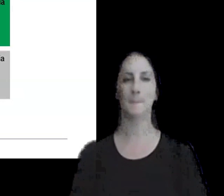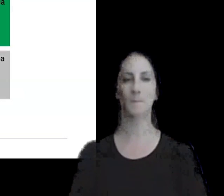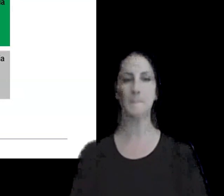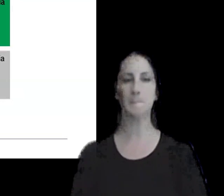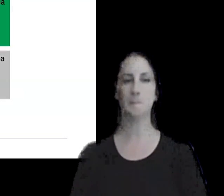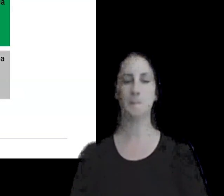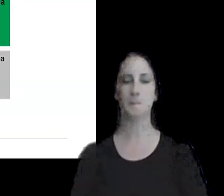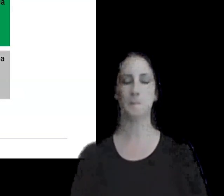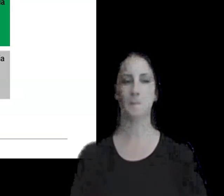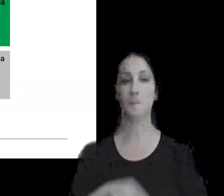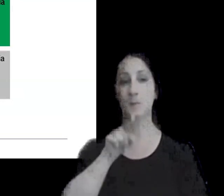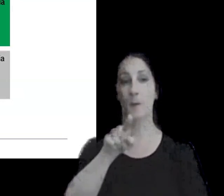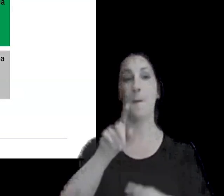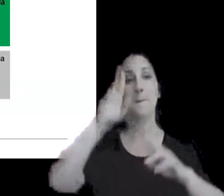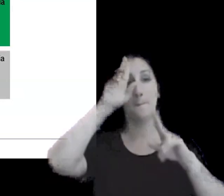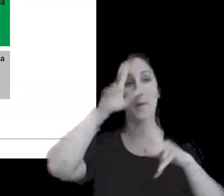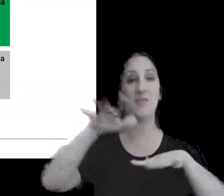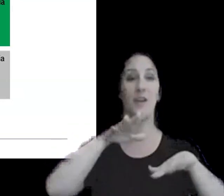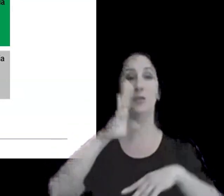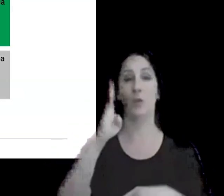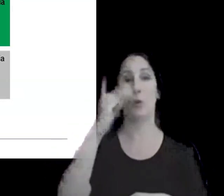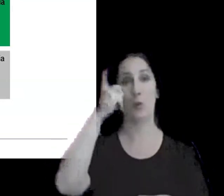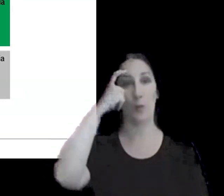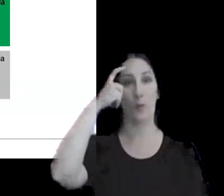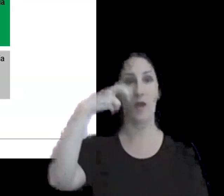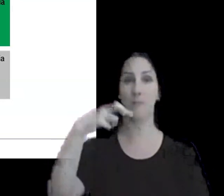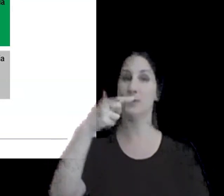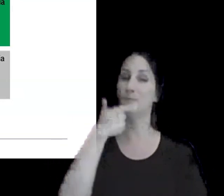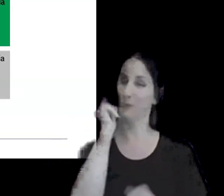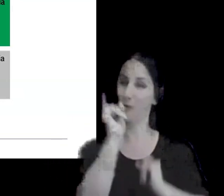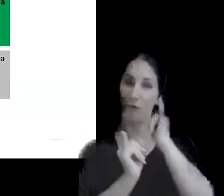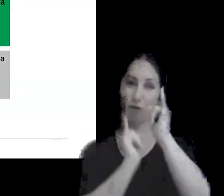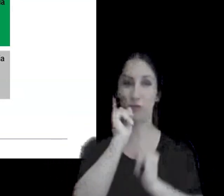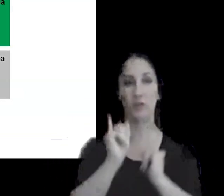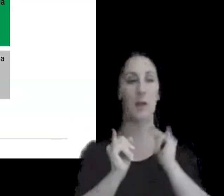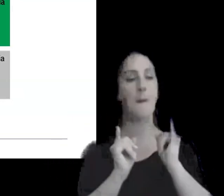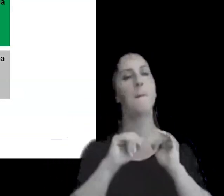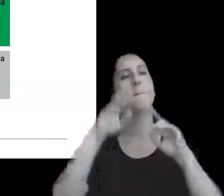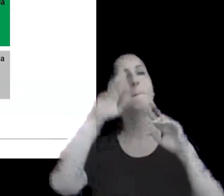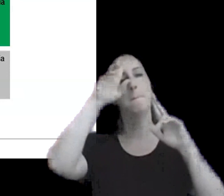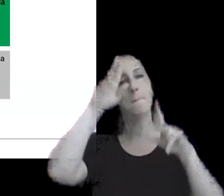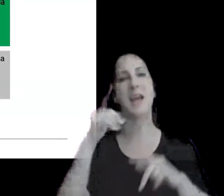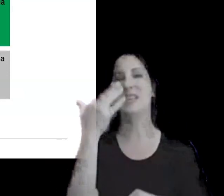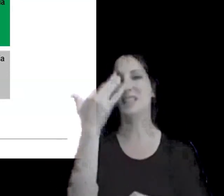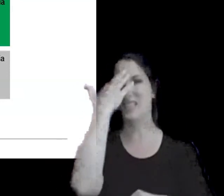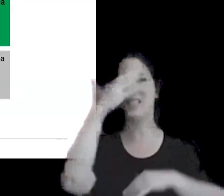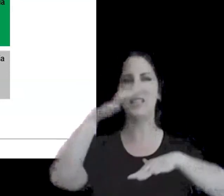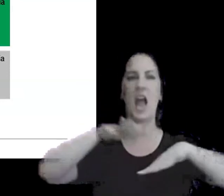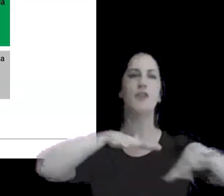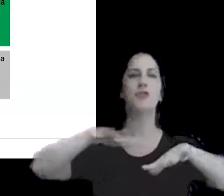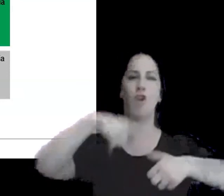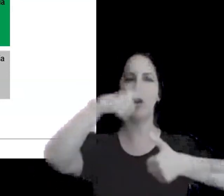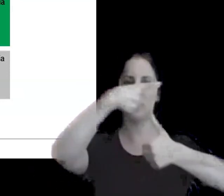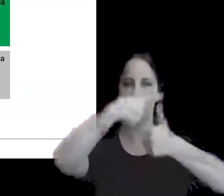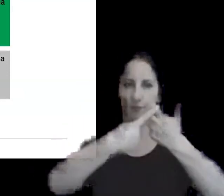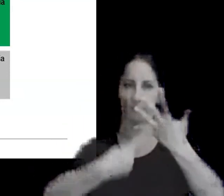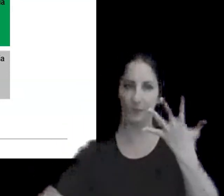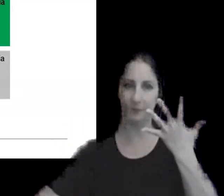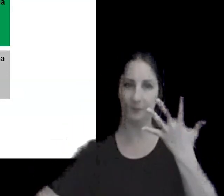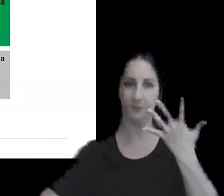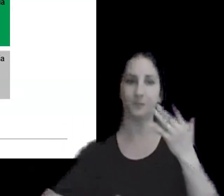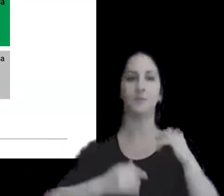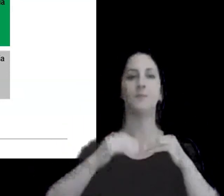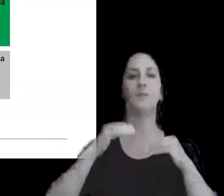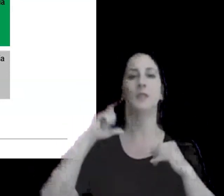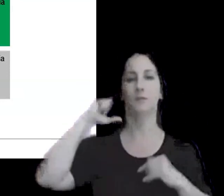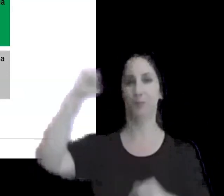este plan de acción BEPS como comentaba fue un plan de 15 acciones que está dividido en estos tres